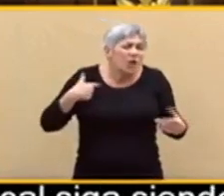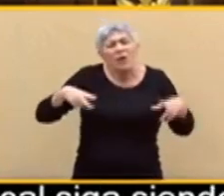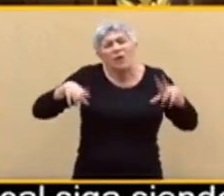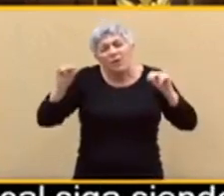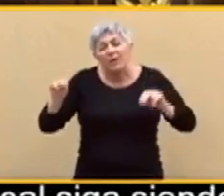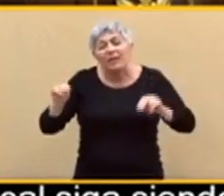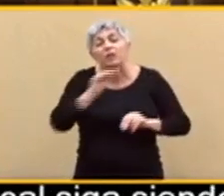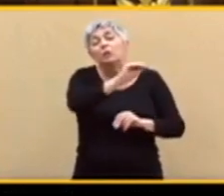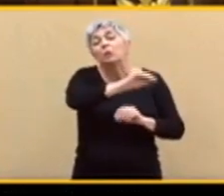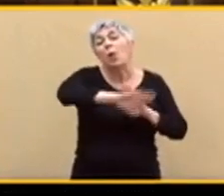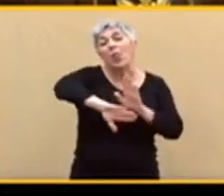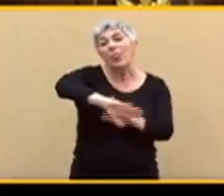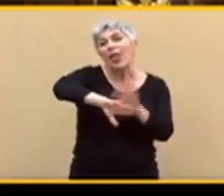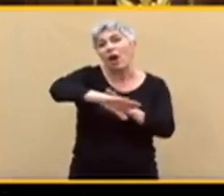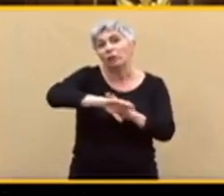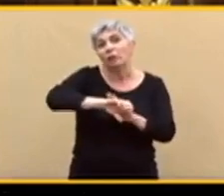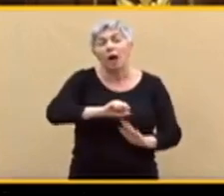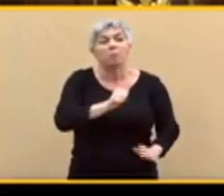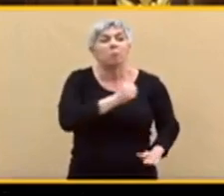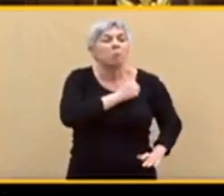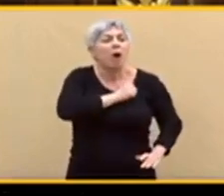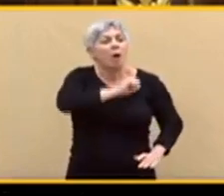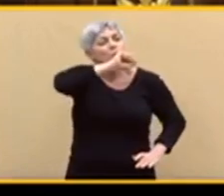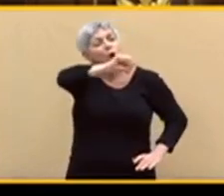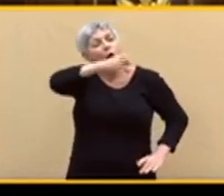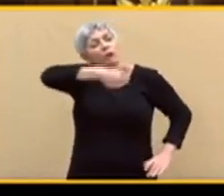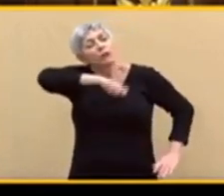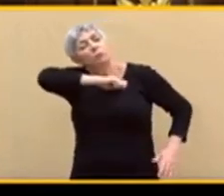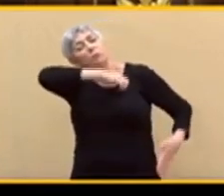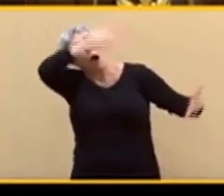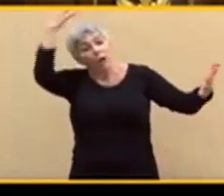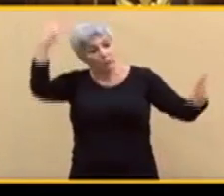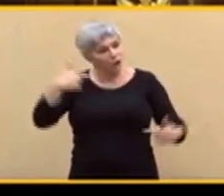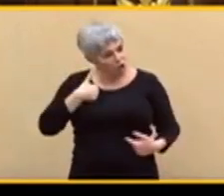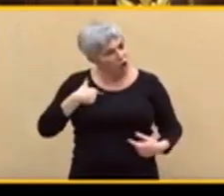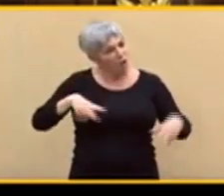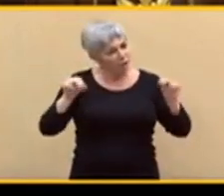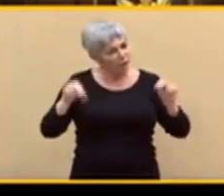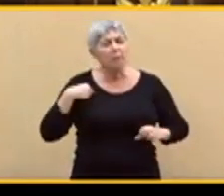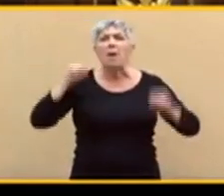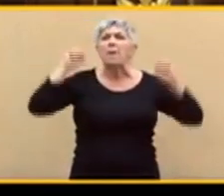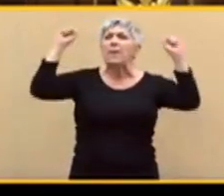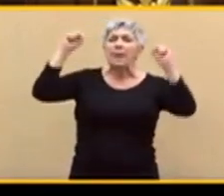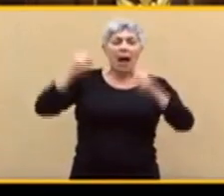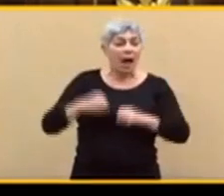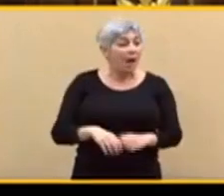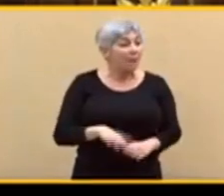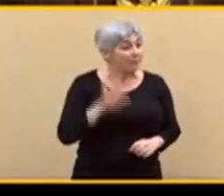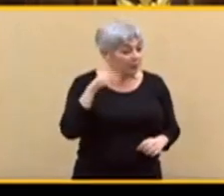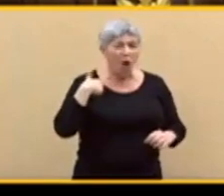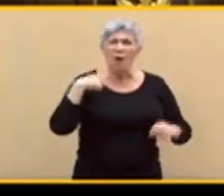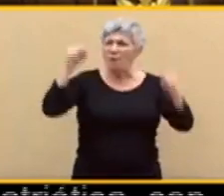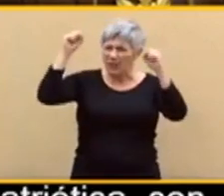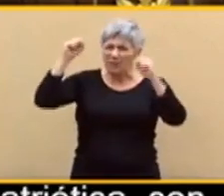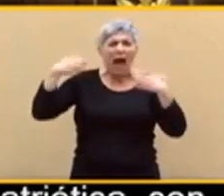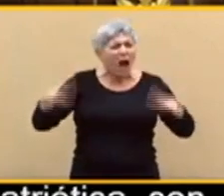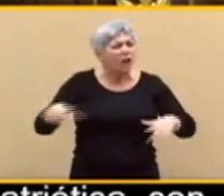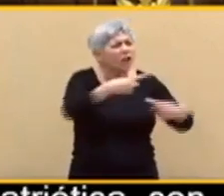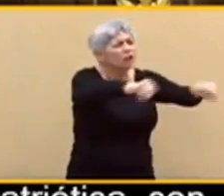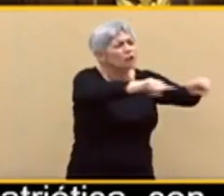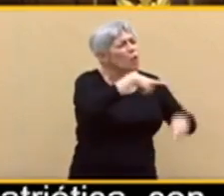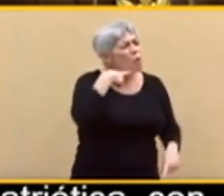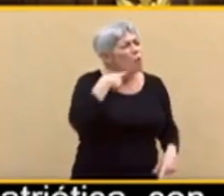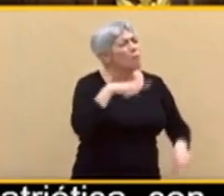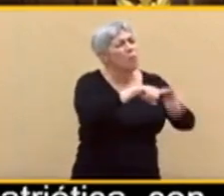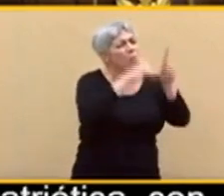patriótica, con vivas. Si hay que darle un viva, y aunque les duela, pues mire, hoy viva el